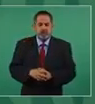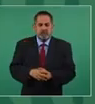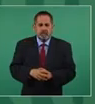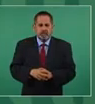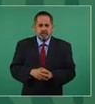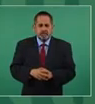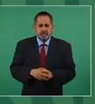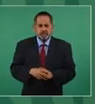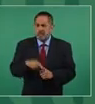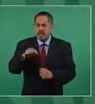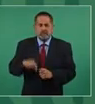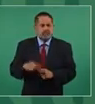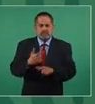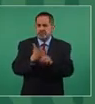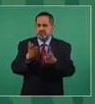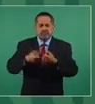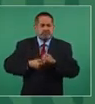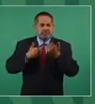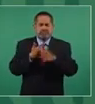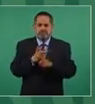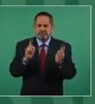Pues aquí hay libertades.